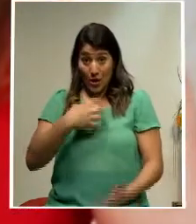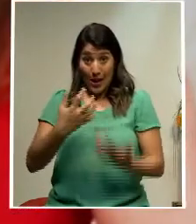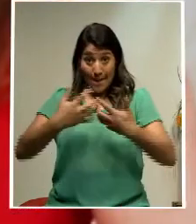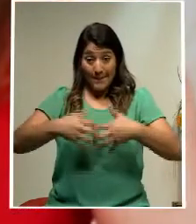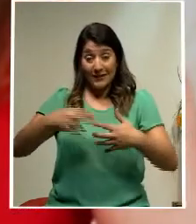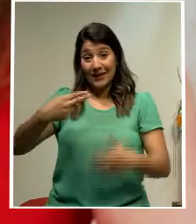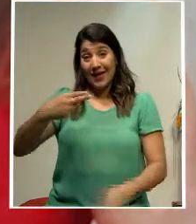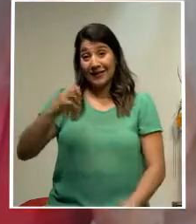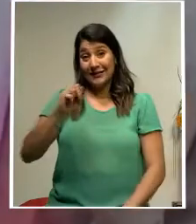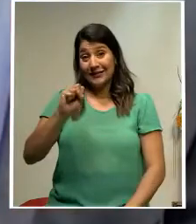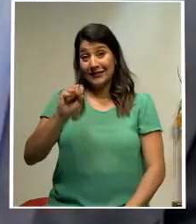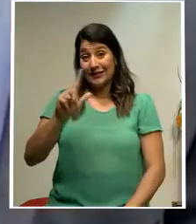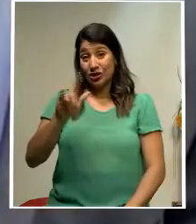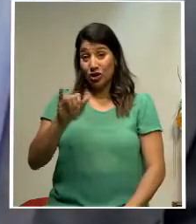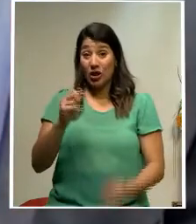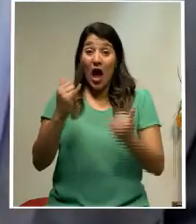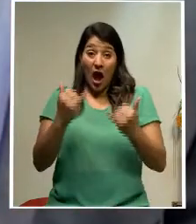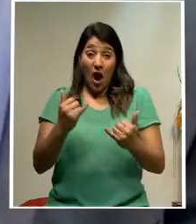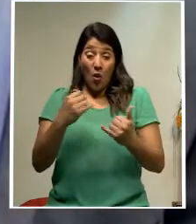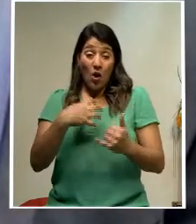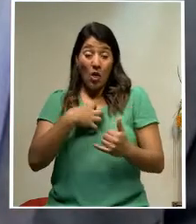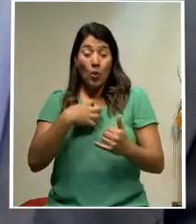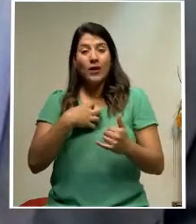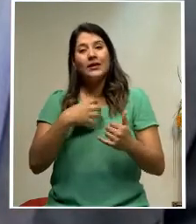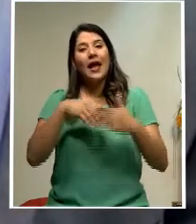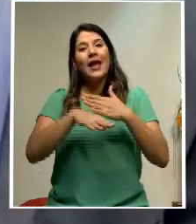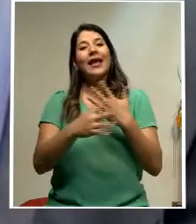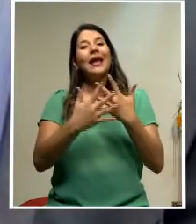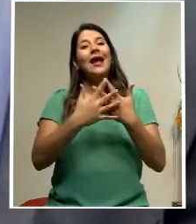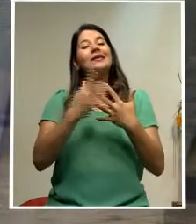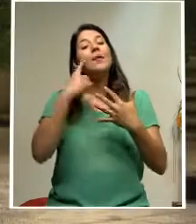y que hoy se encuentra en prisión preventiva por el caso Cochinilla.